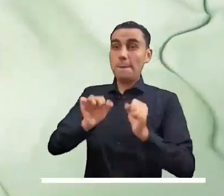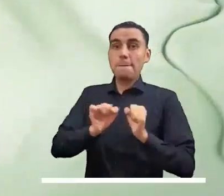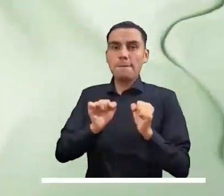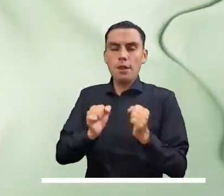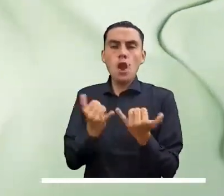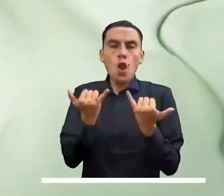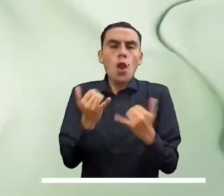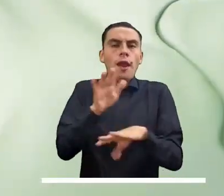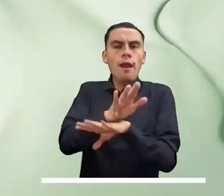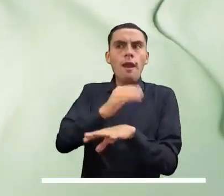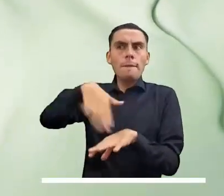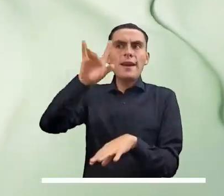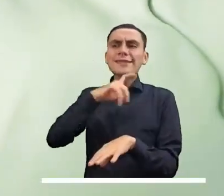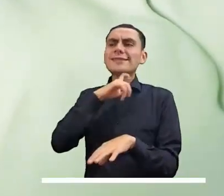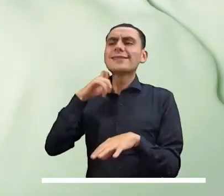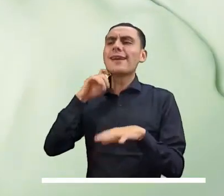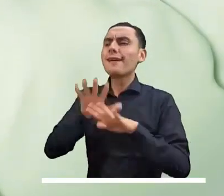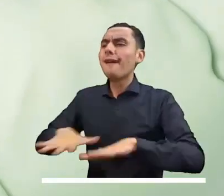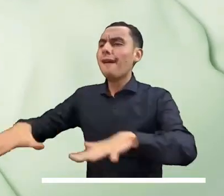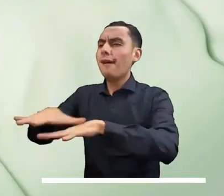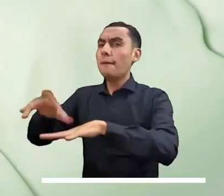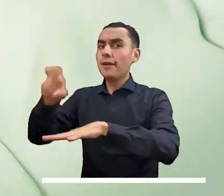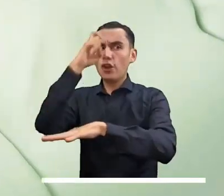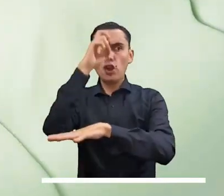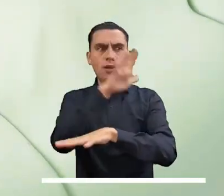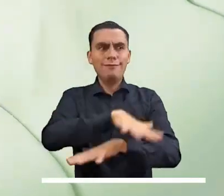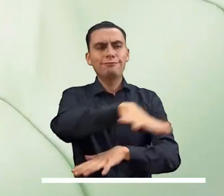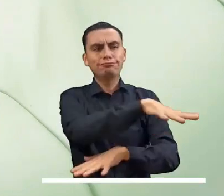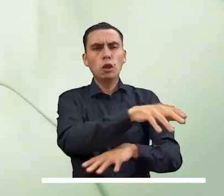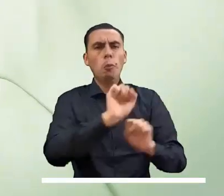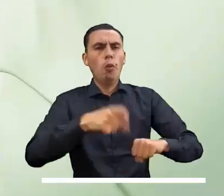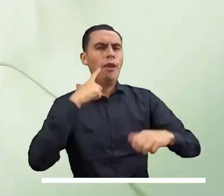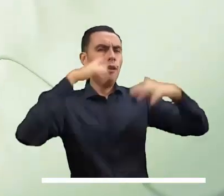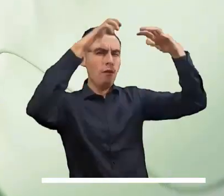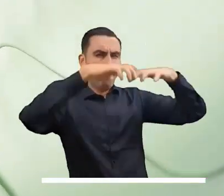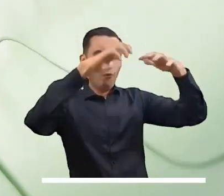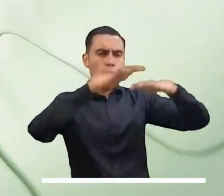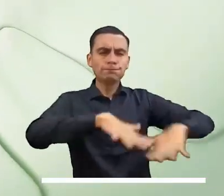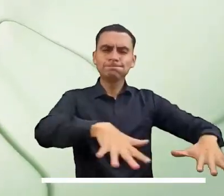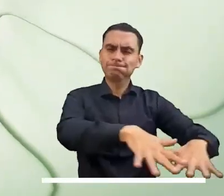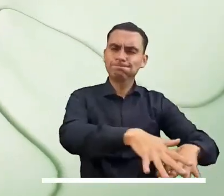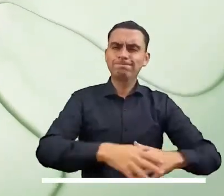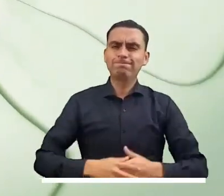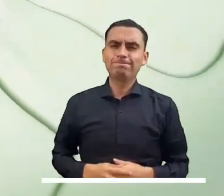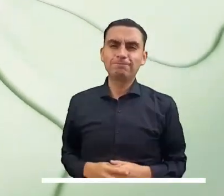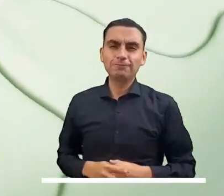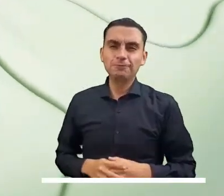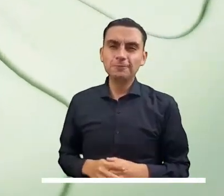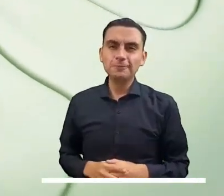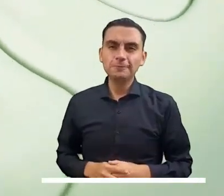Después de una mañana seca, la capital podría presentar algunas precipitaciones ocasionales durante la tarde.